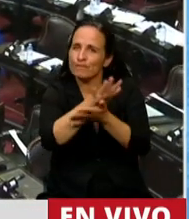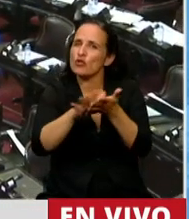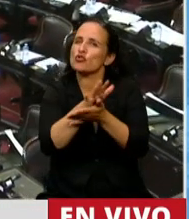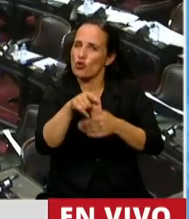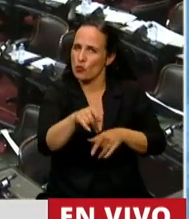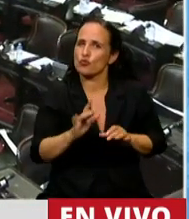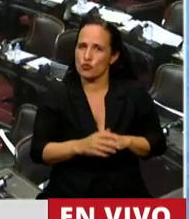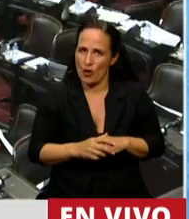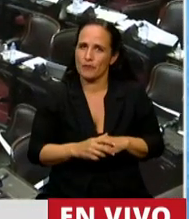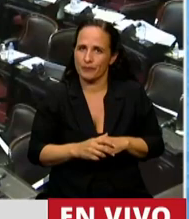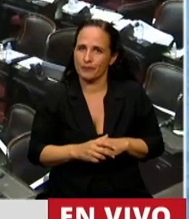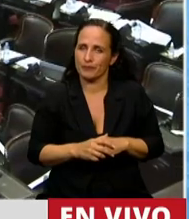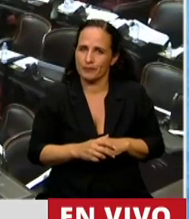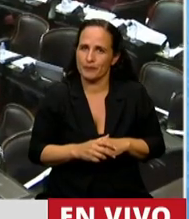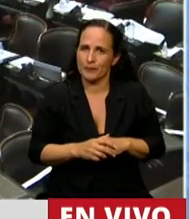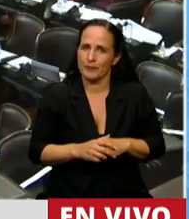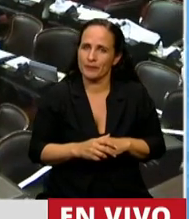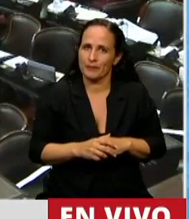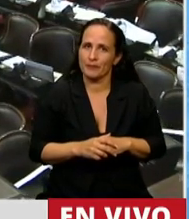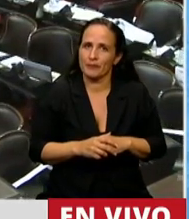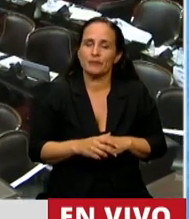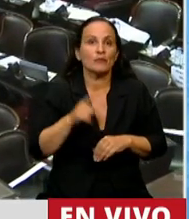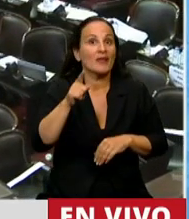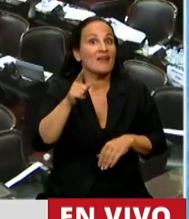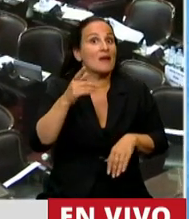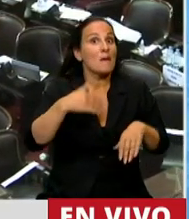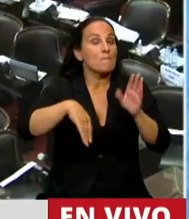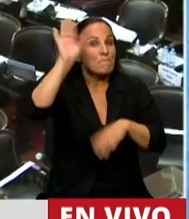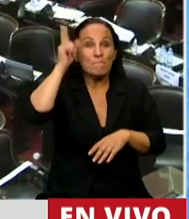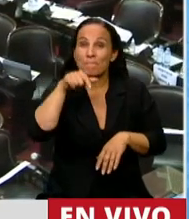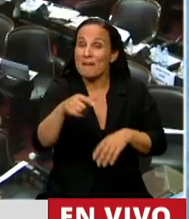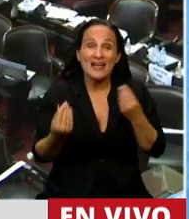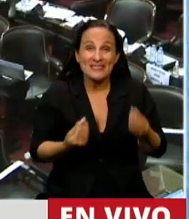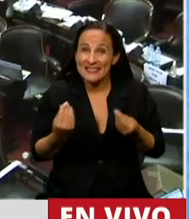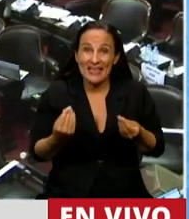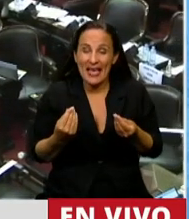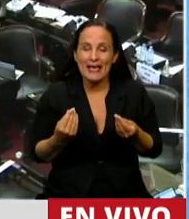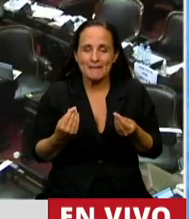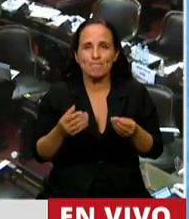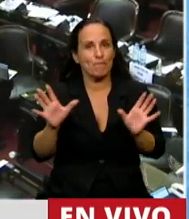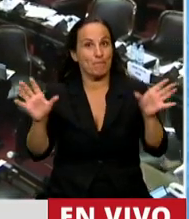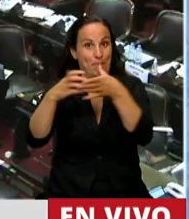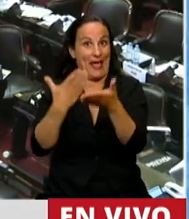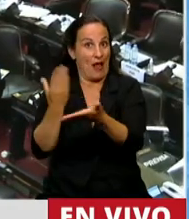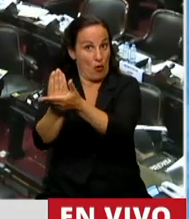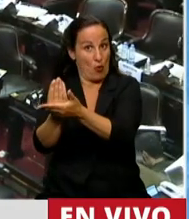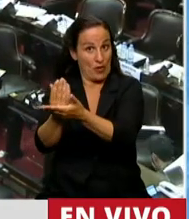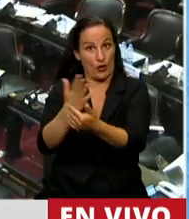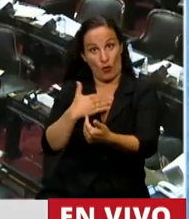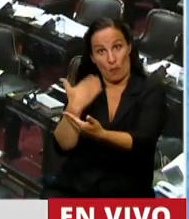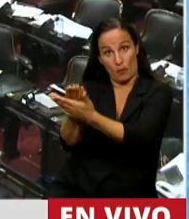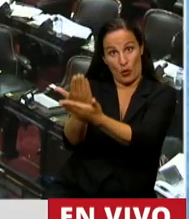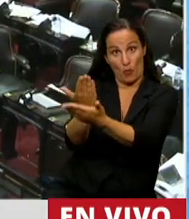todo, esta es una propuesta, sobre todo para el Frente Oficialista, que hay que tomar